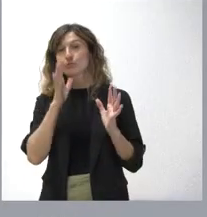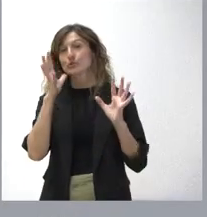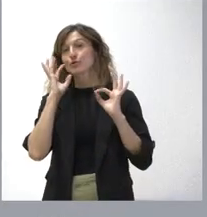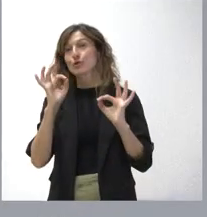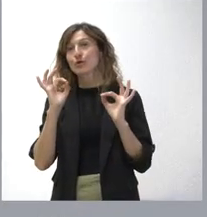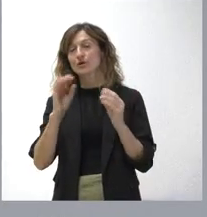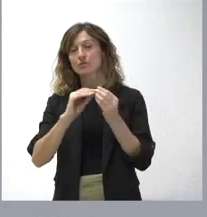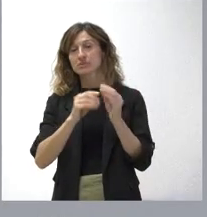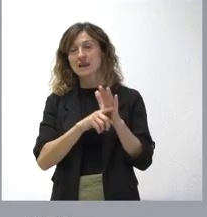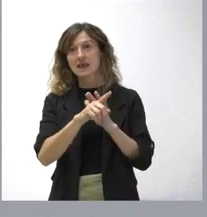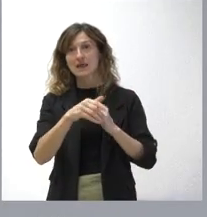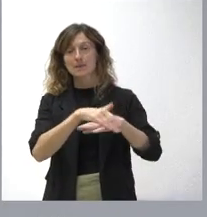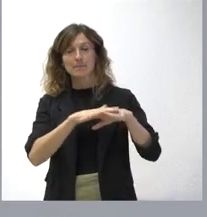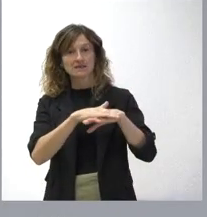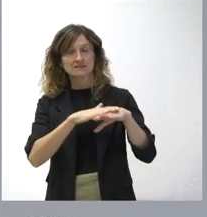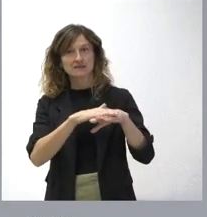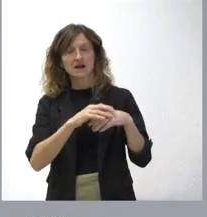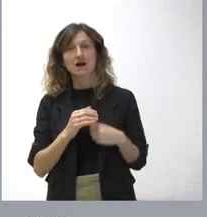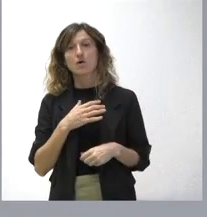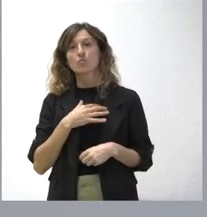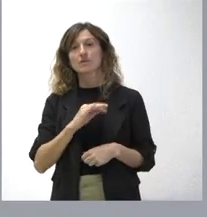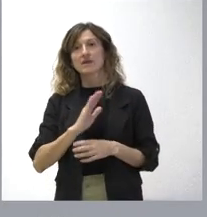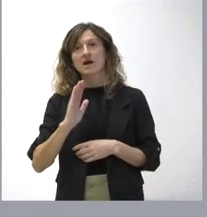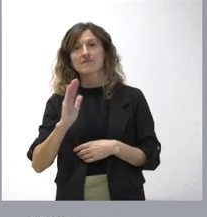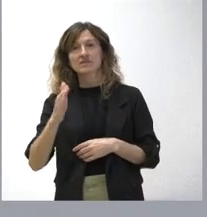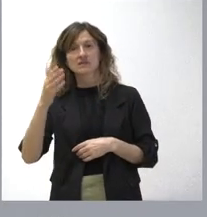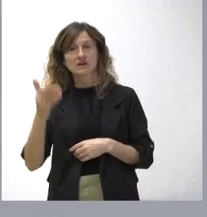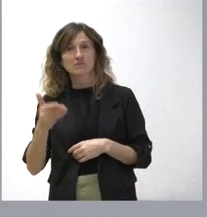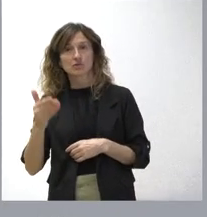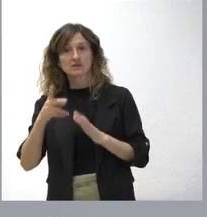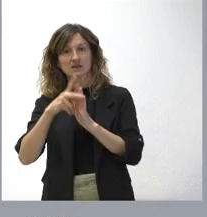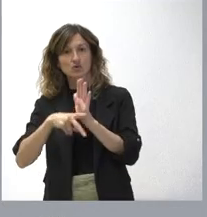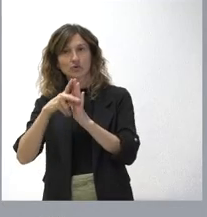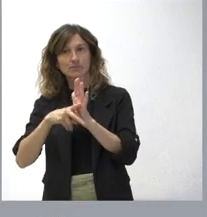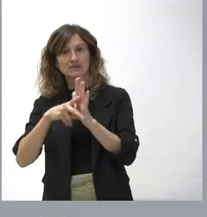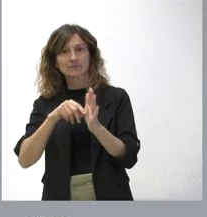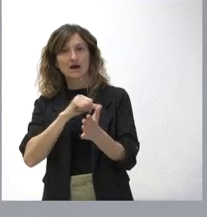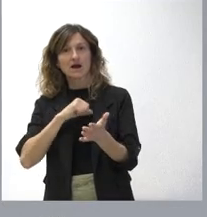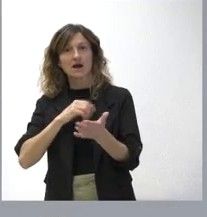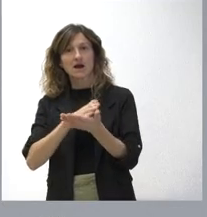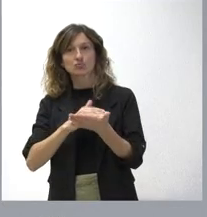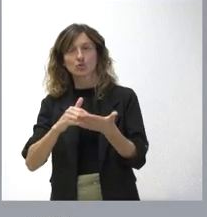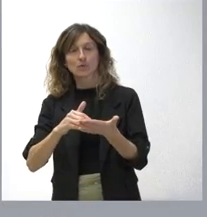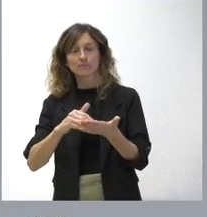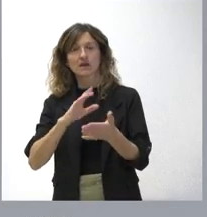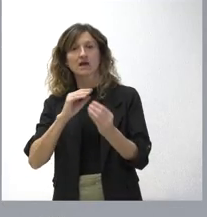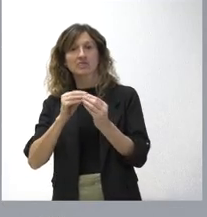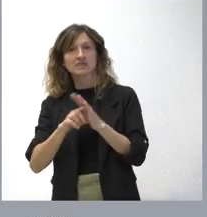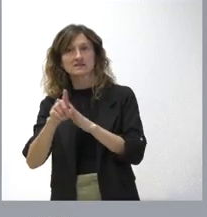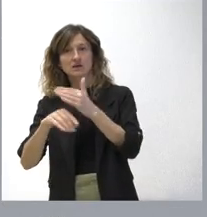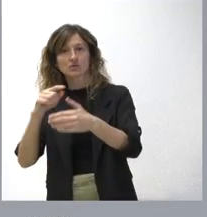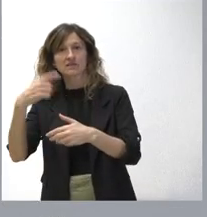desarrollando una ley básica puede tener una afectación importante en la normativa autonómica que luego podamos desarrollar.